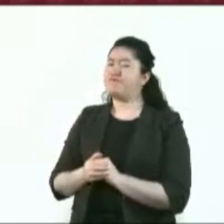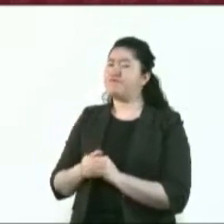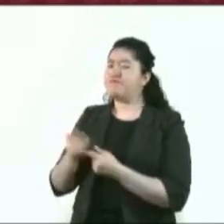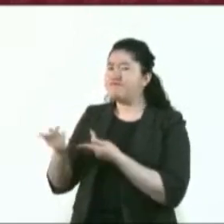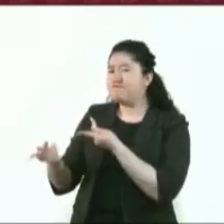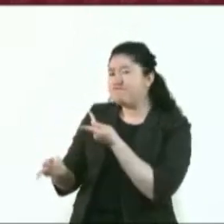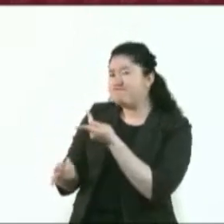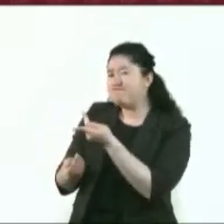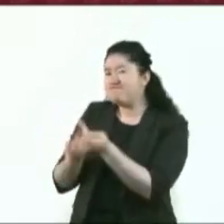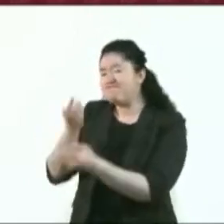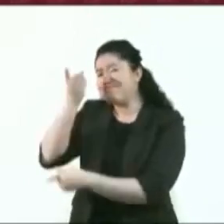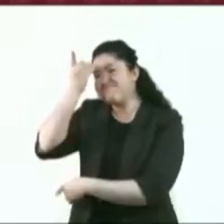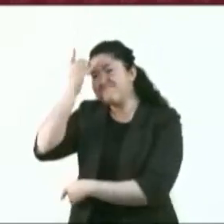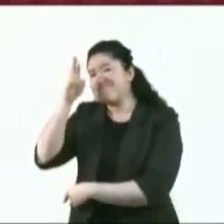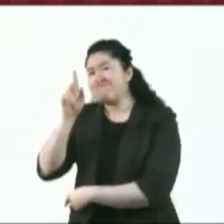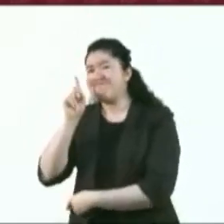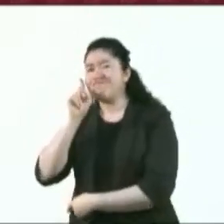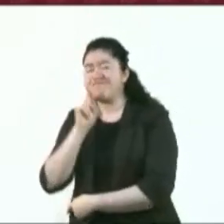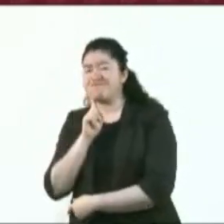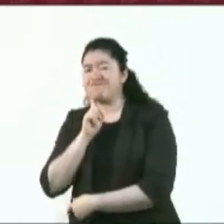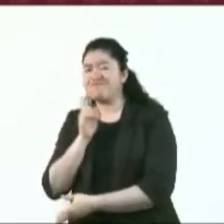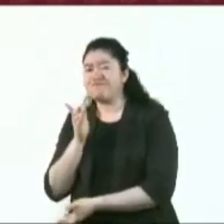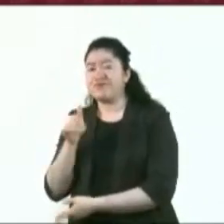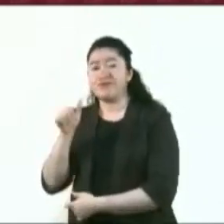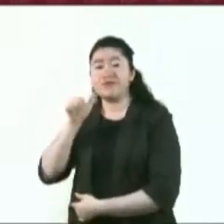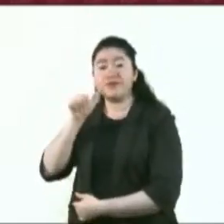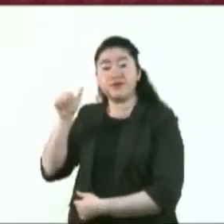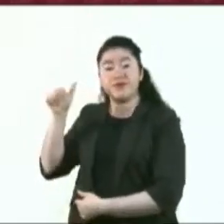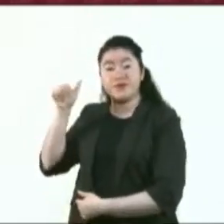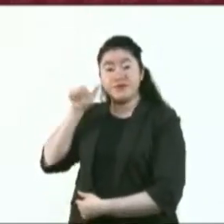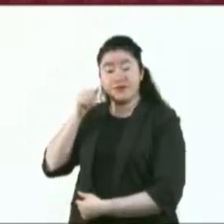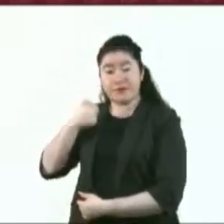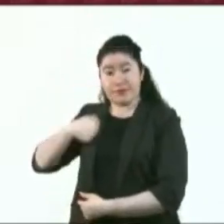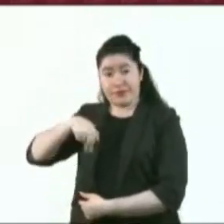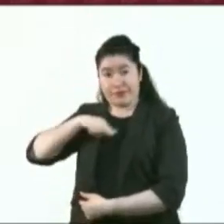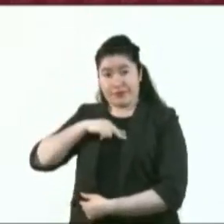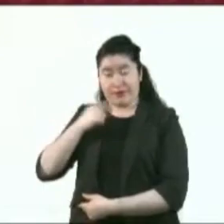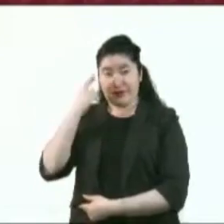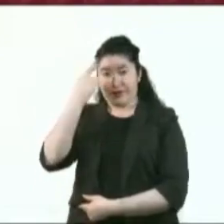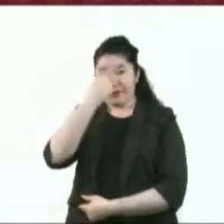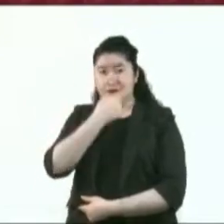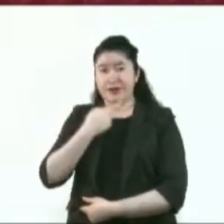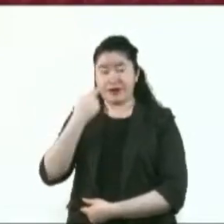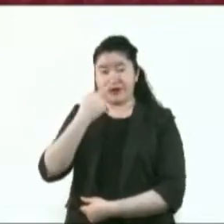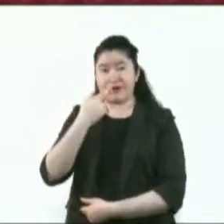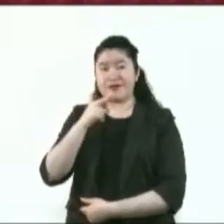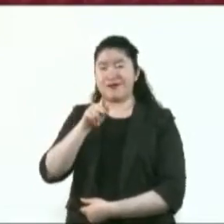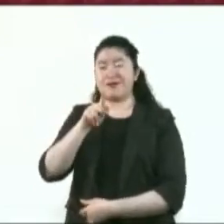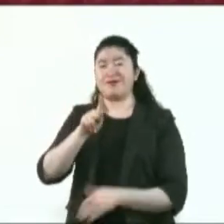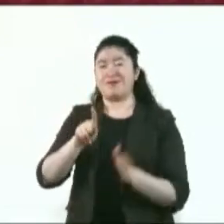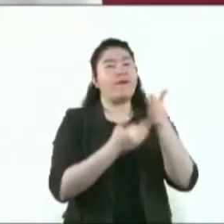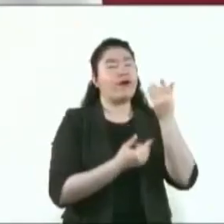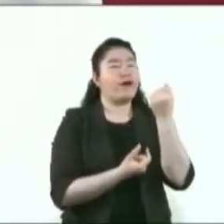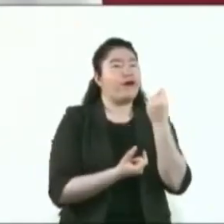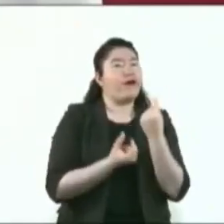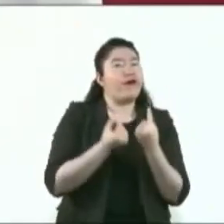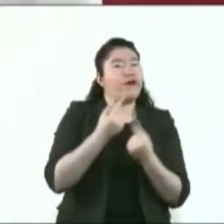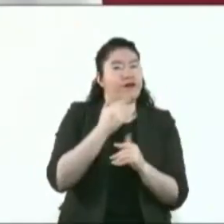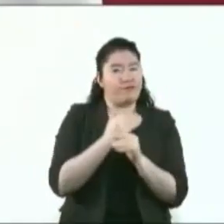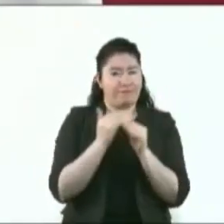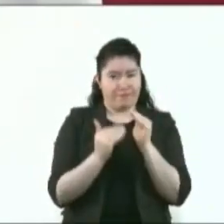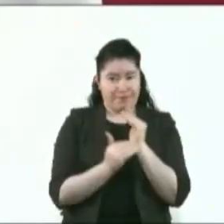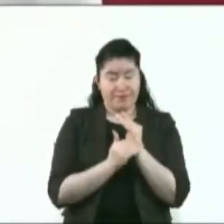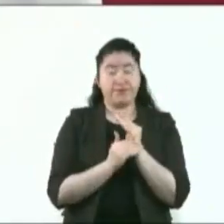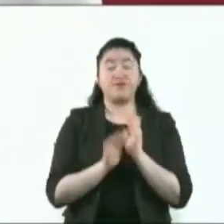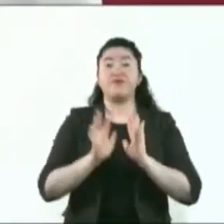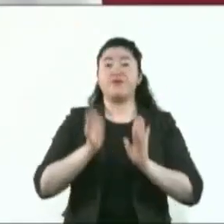estructural. Además, dijo que se está haciendo el proyecto ejecutivo para el tramo en donde ocurrió la tragedia. Ya se está